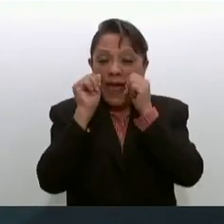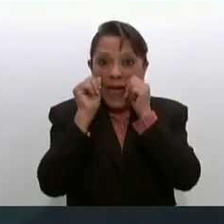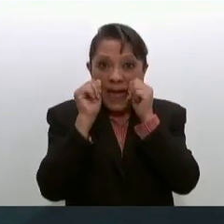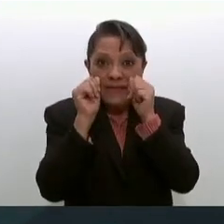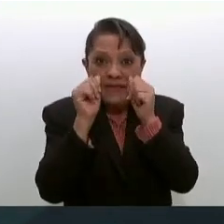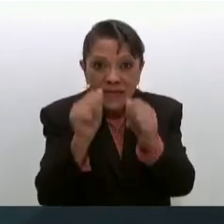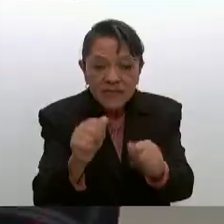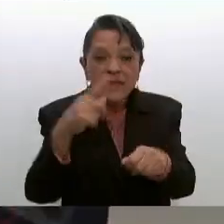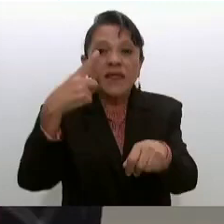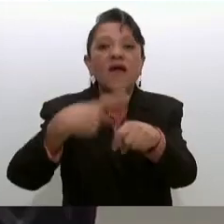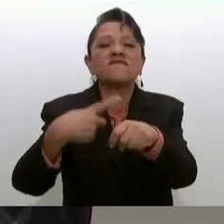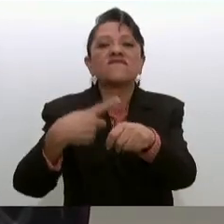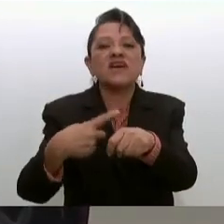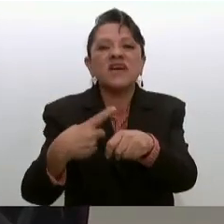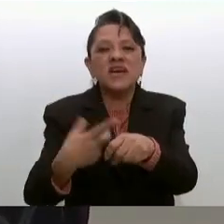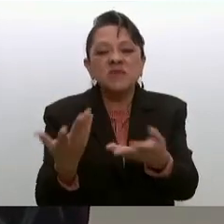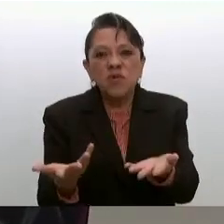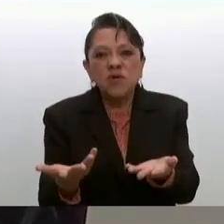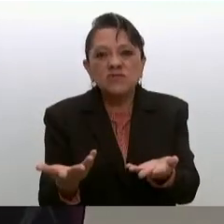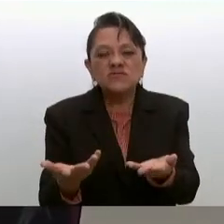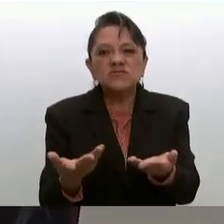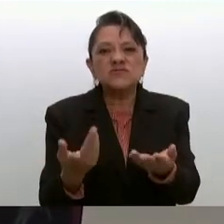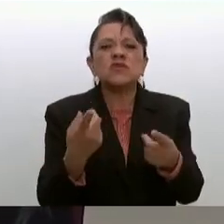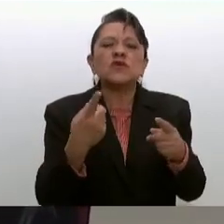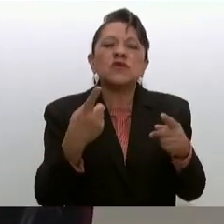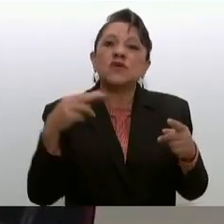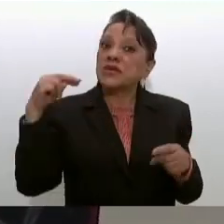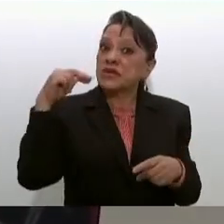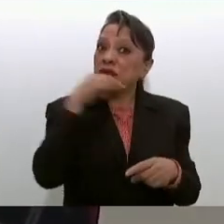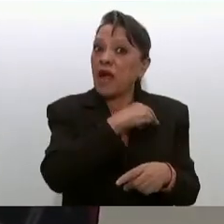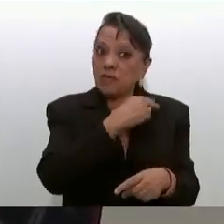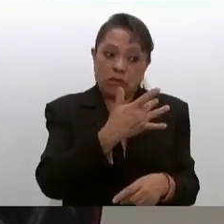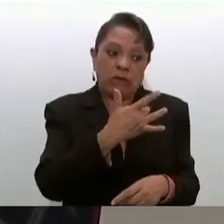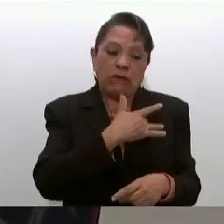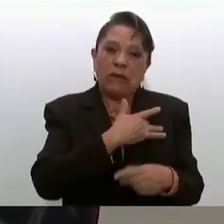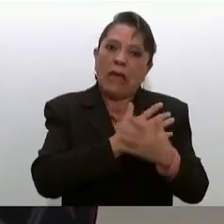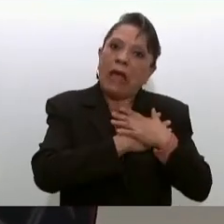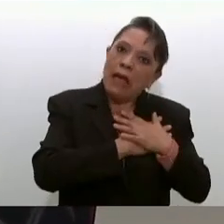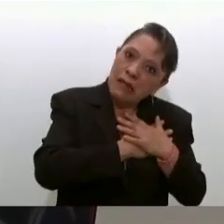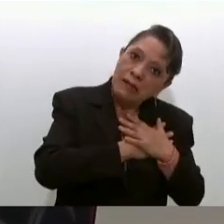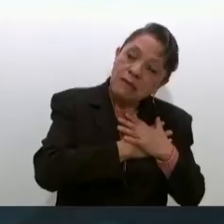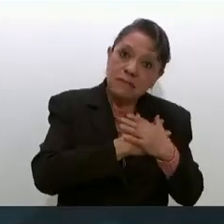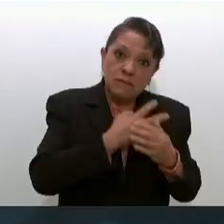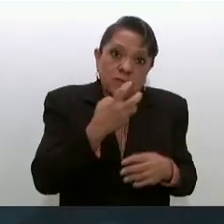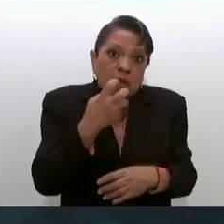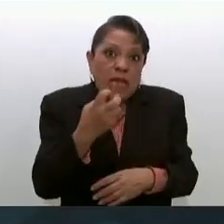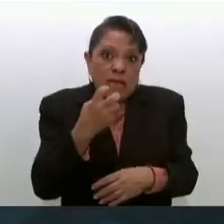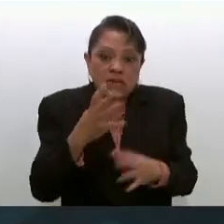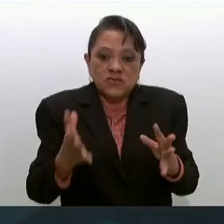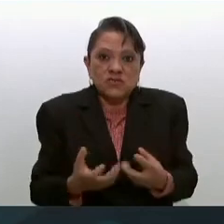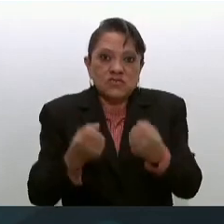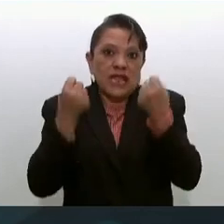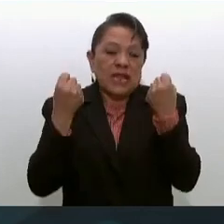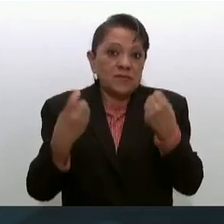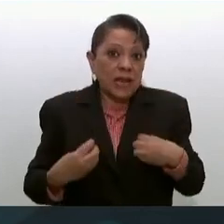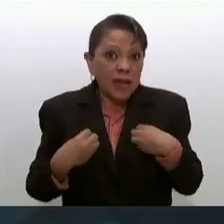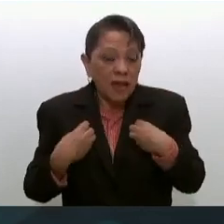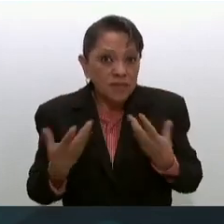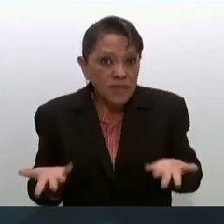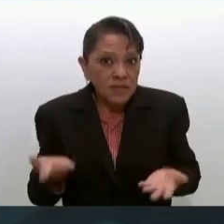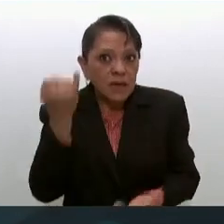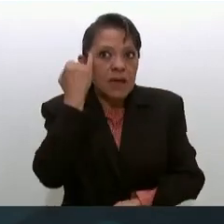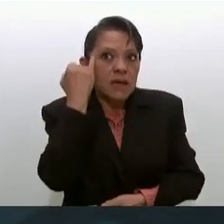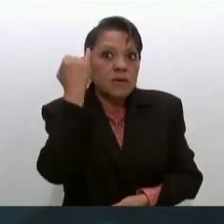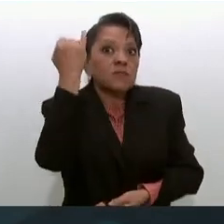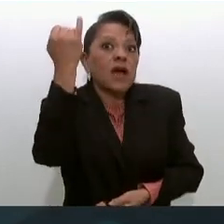con infartos atenderlos rápido porque eso es lo que salva la vida imagínense si